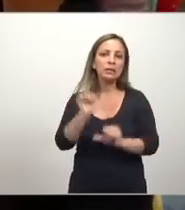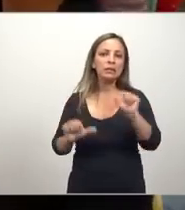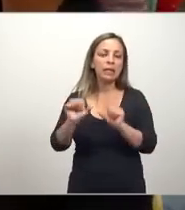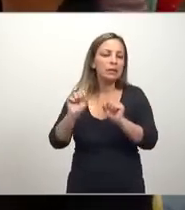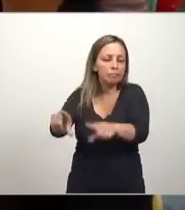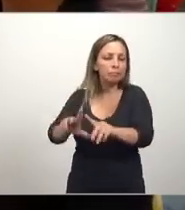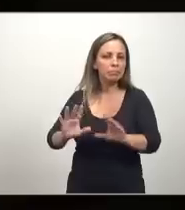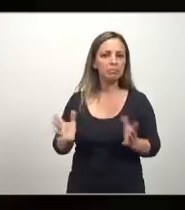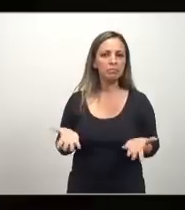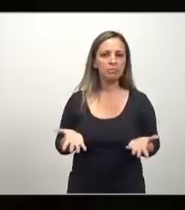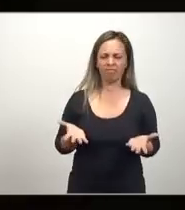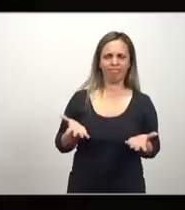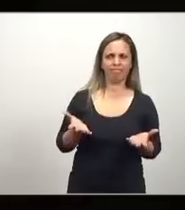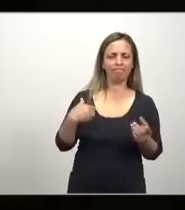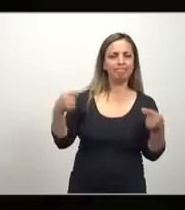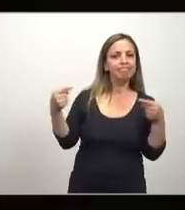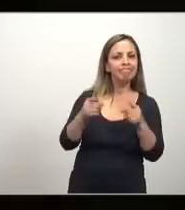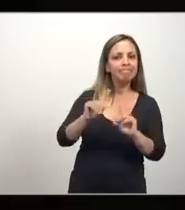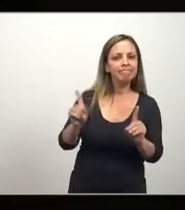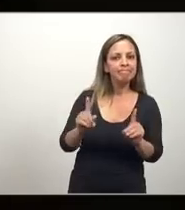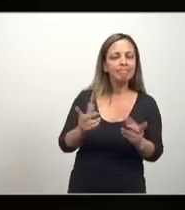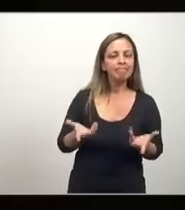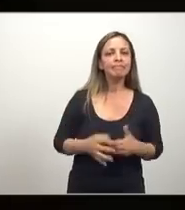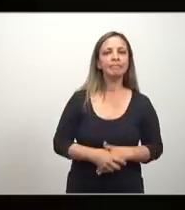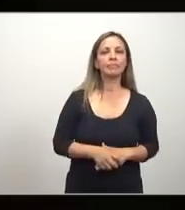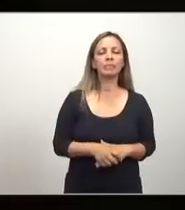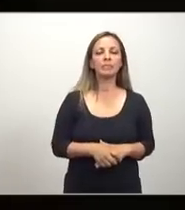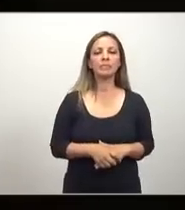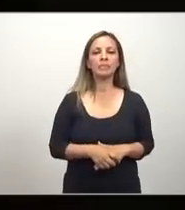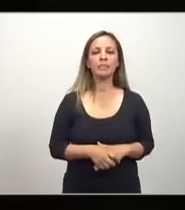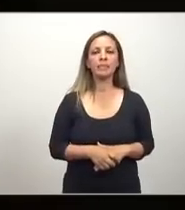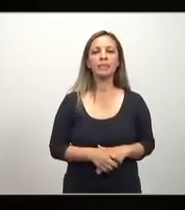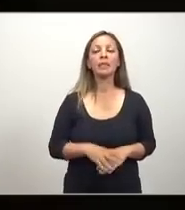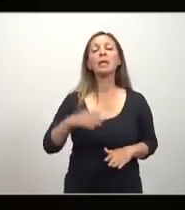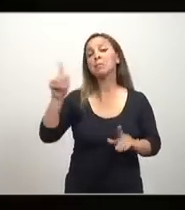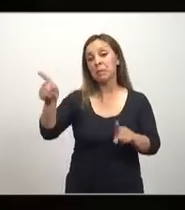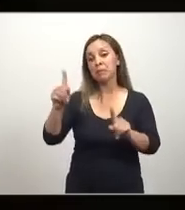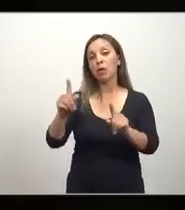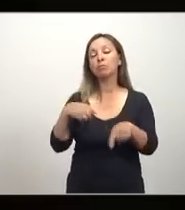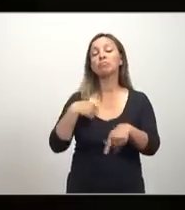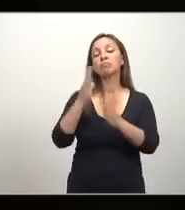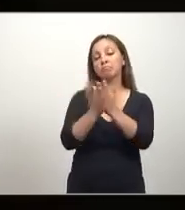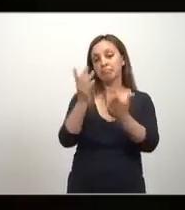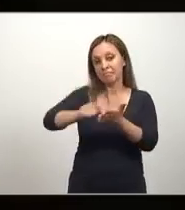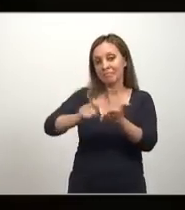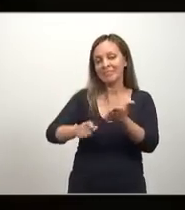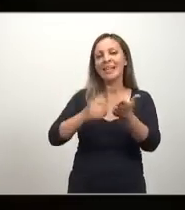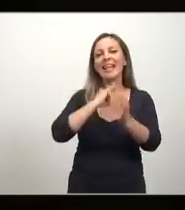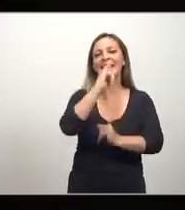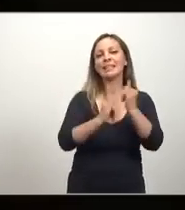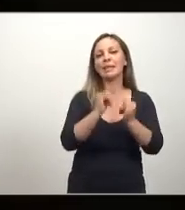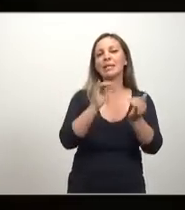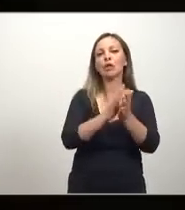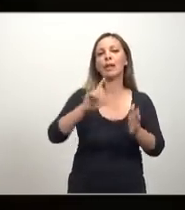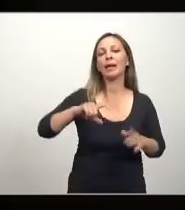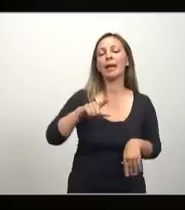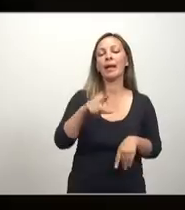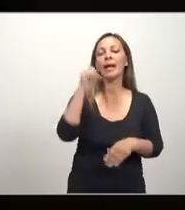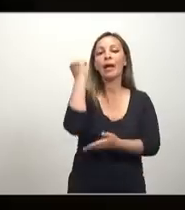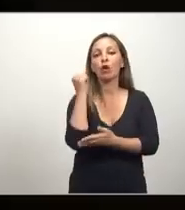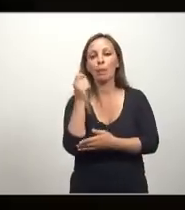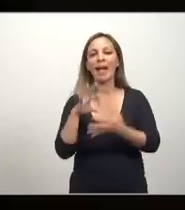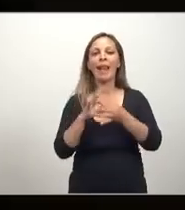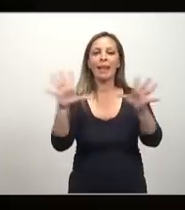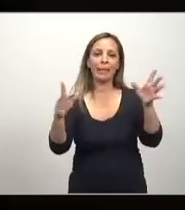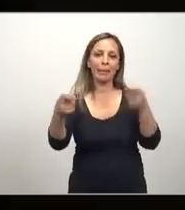fijaciones como ciencia. Luego describí lo que llamó la sociedad comercial, y que actualmente se llamaría economía de libre